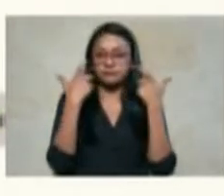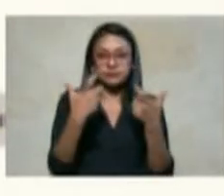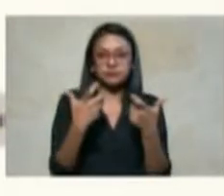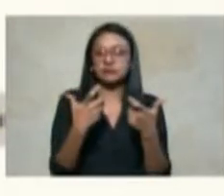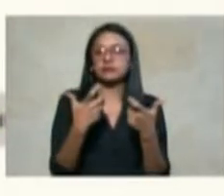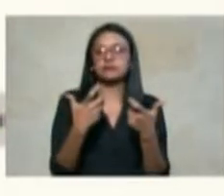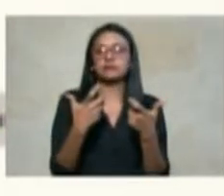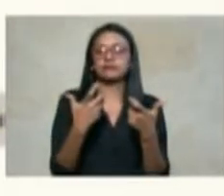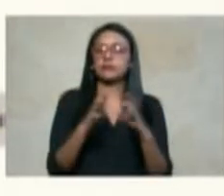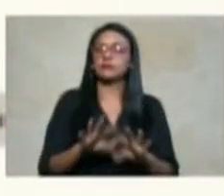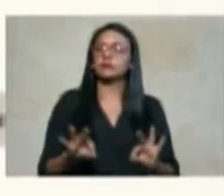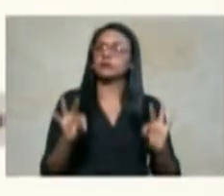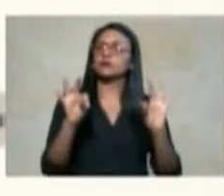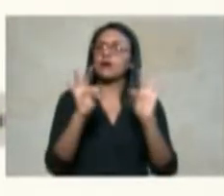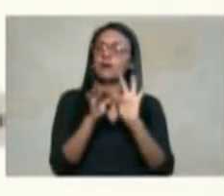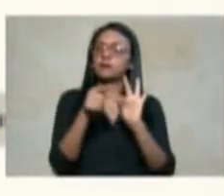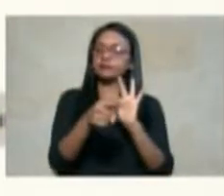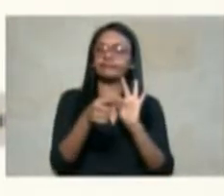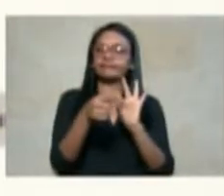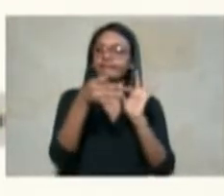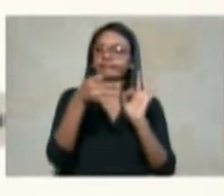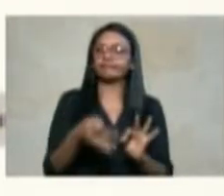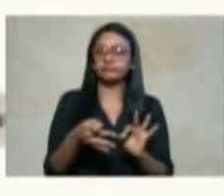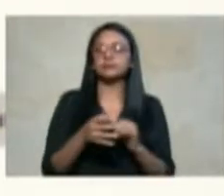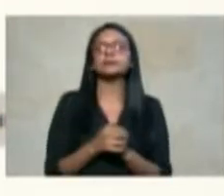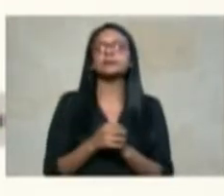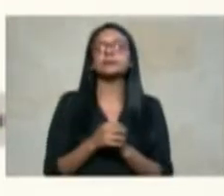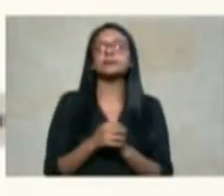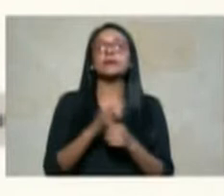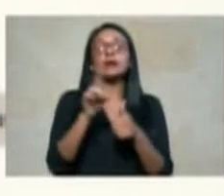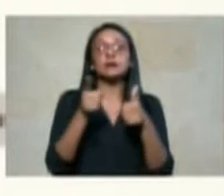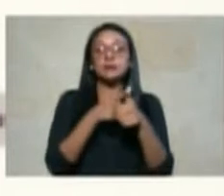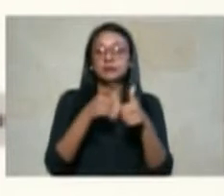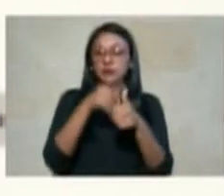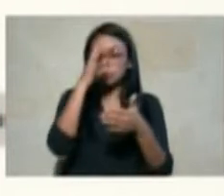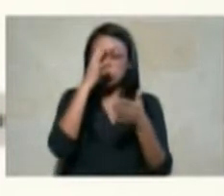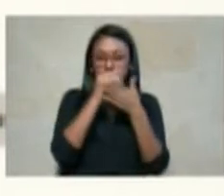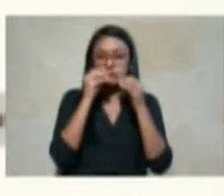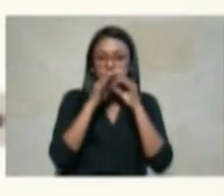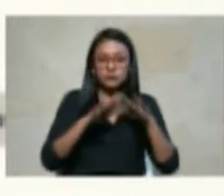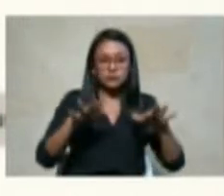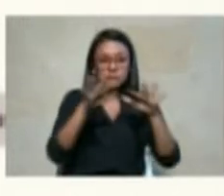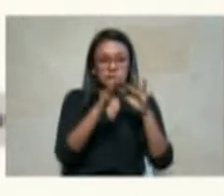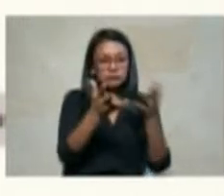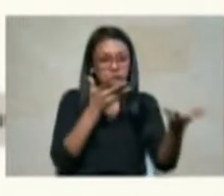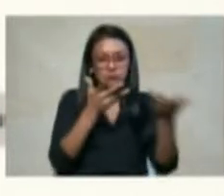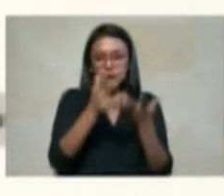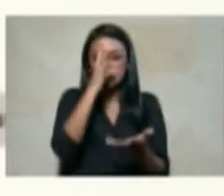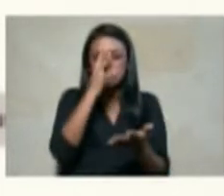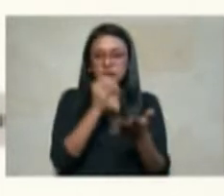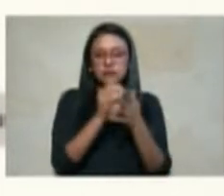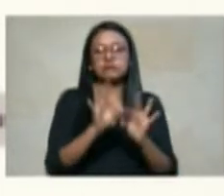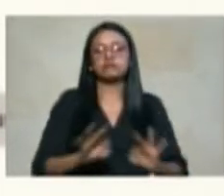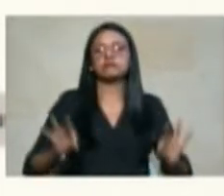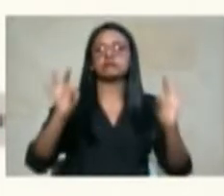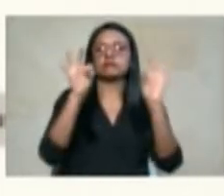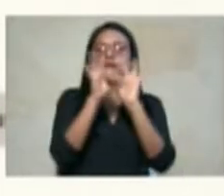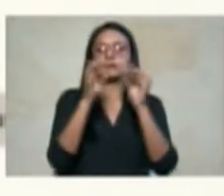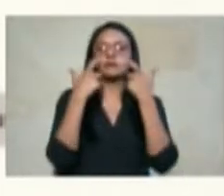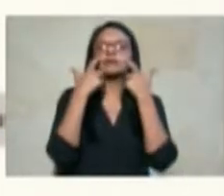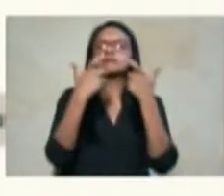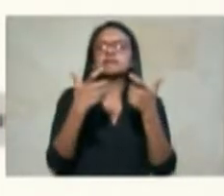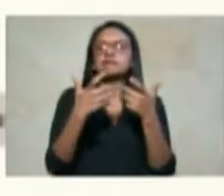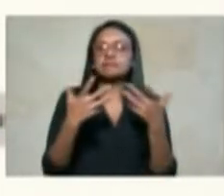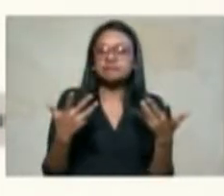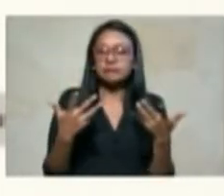determinante lo primero que la opinión pública debe tener en cuenta por supuesto esta cámara y nunca jamás puede